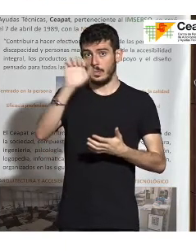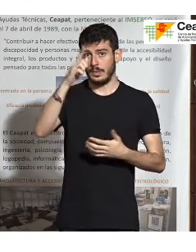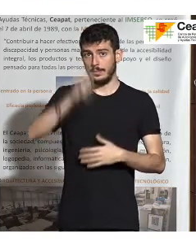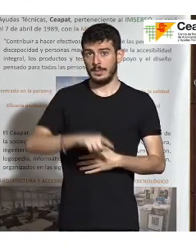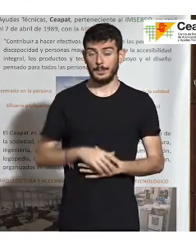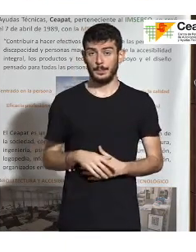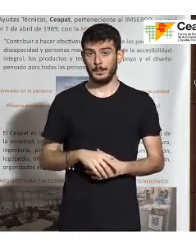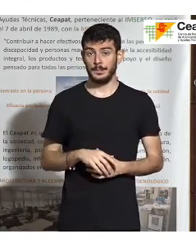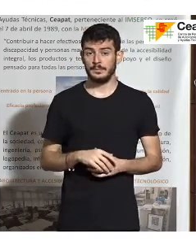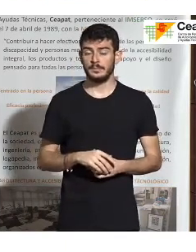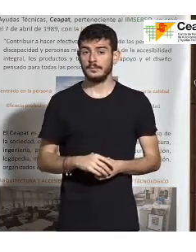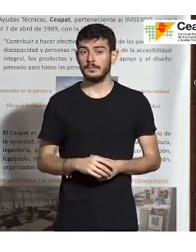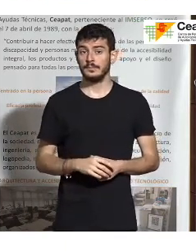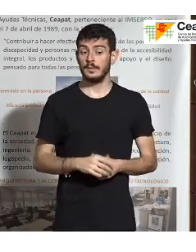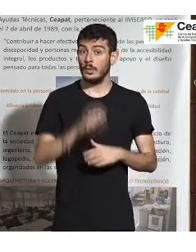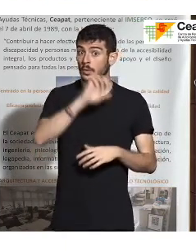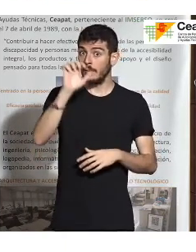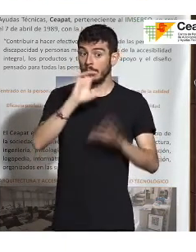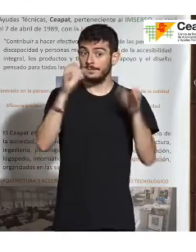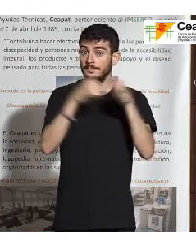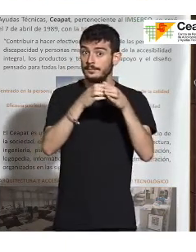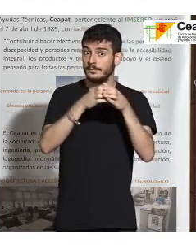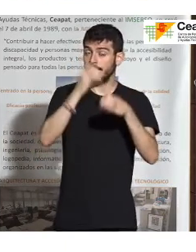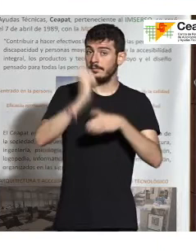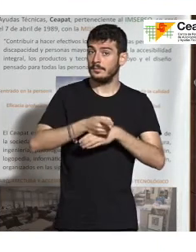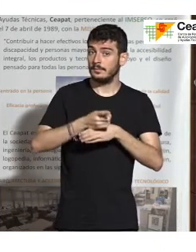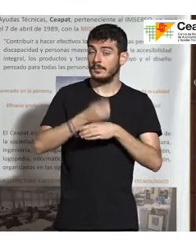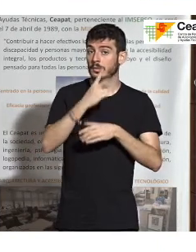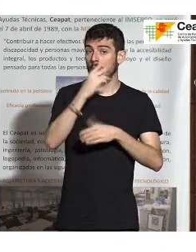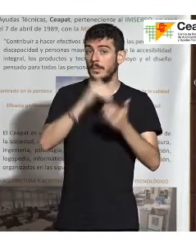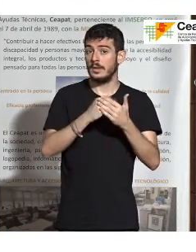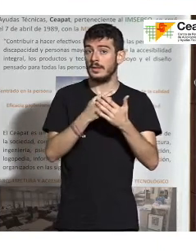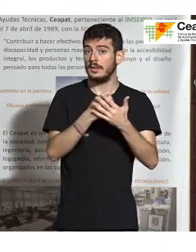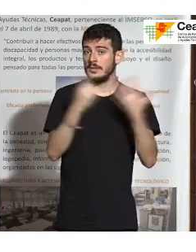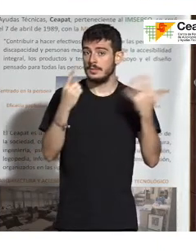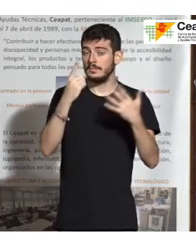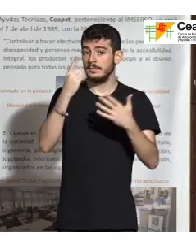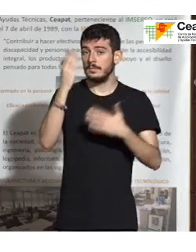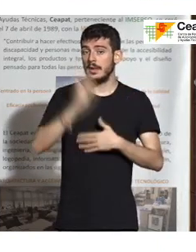Hay una directiva europea, que es la 2016-2012,